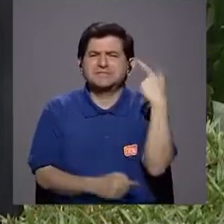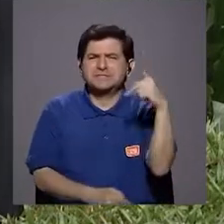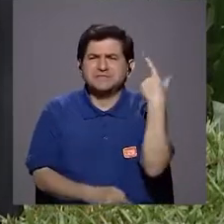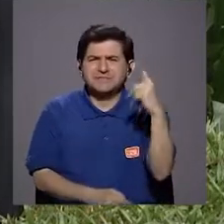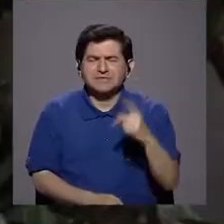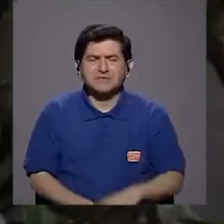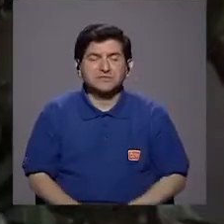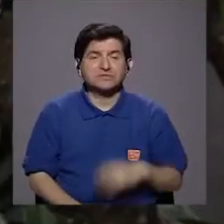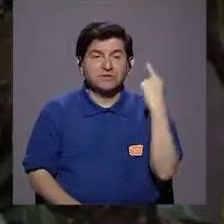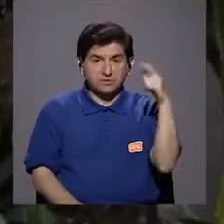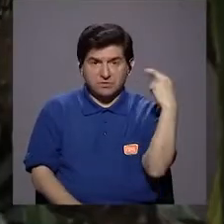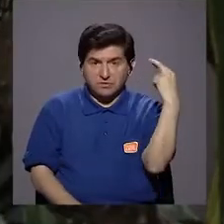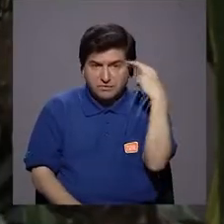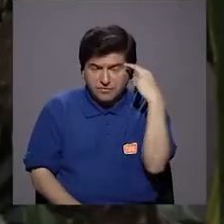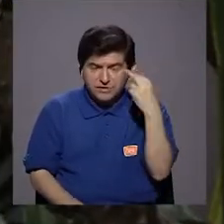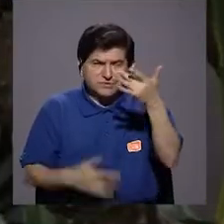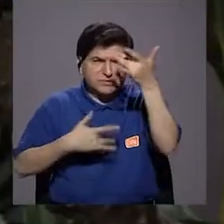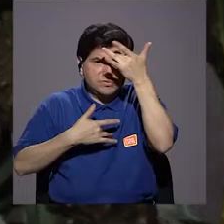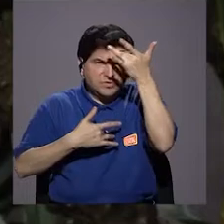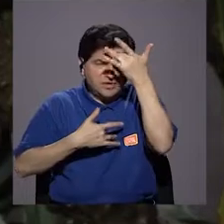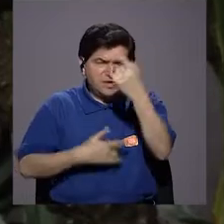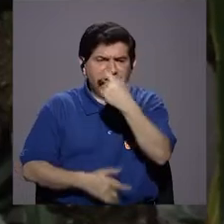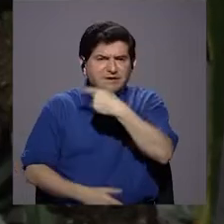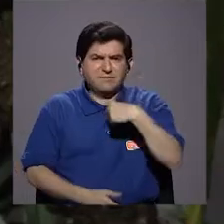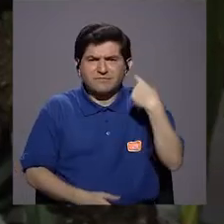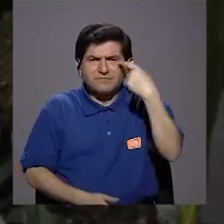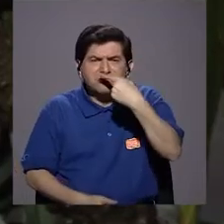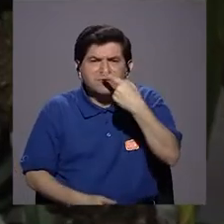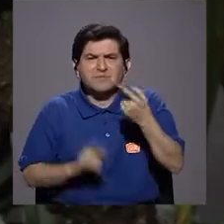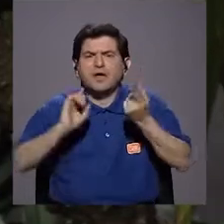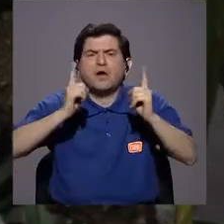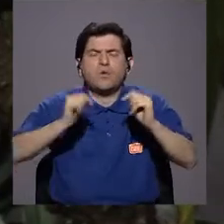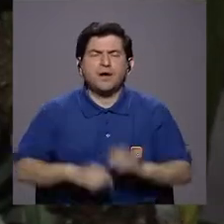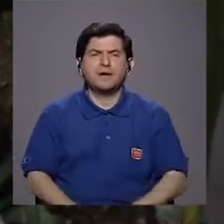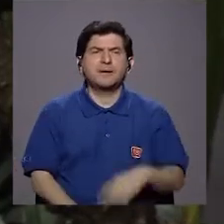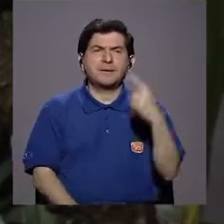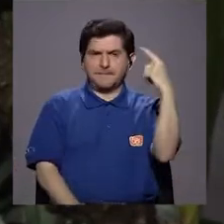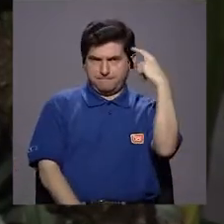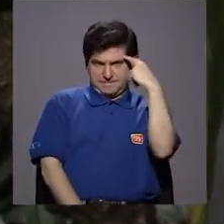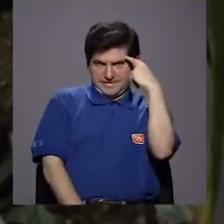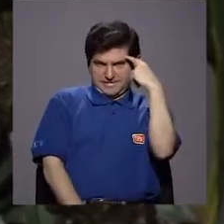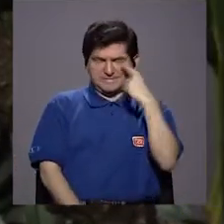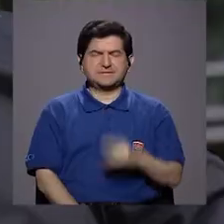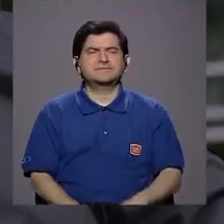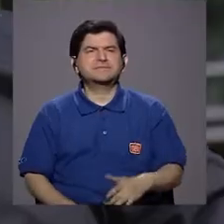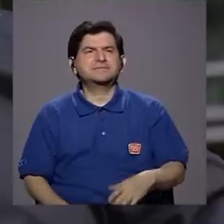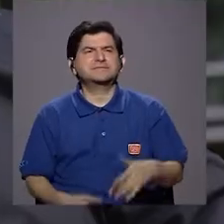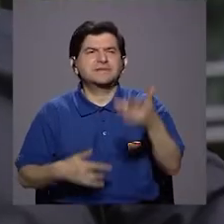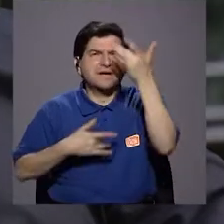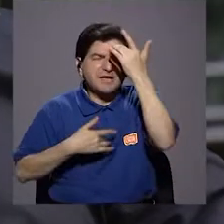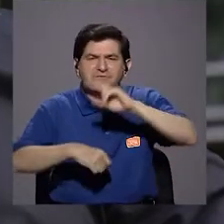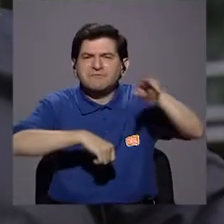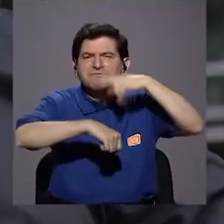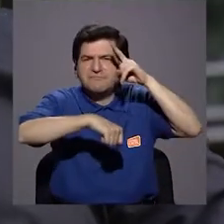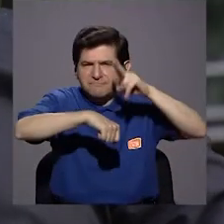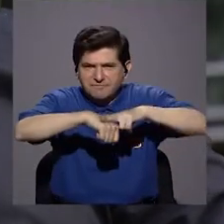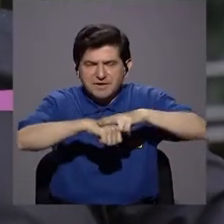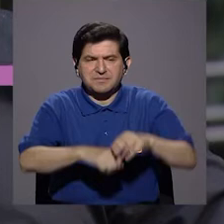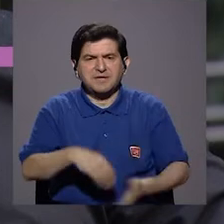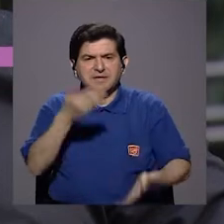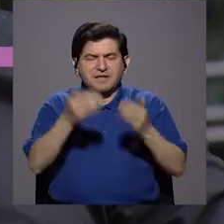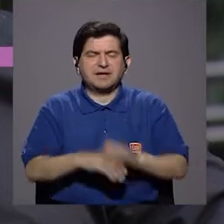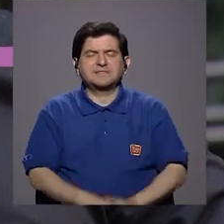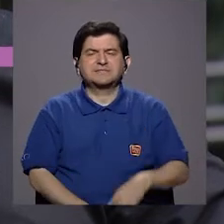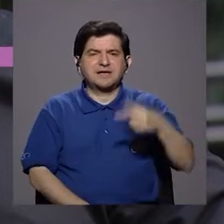riesgo que causan las enfermedades bucodentales? Si pensamos en las enfermedades más comunes, o